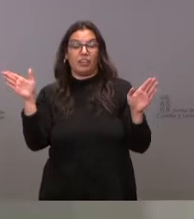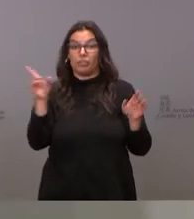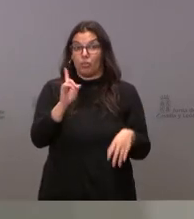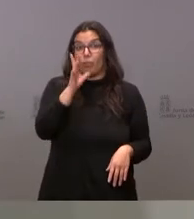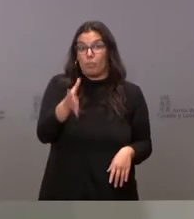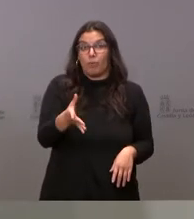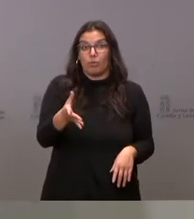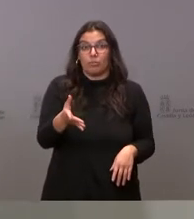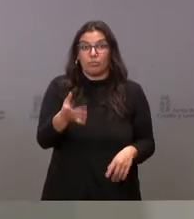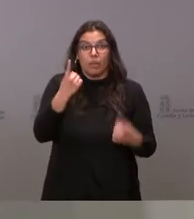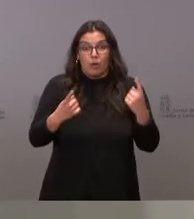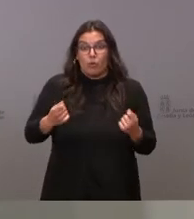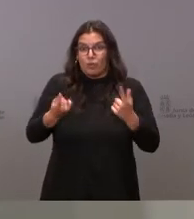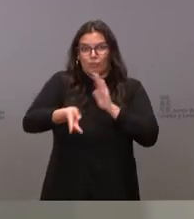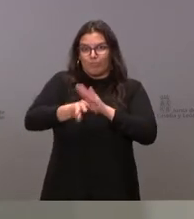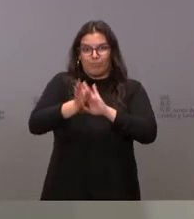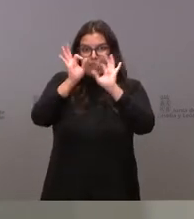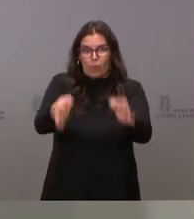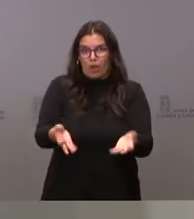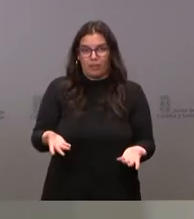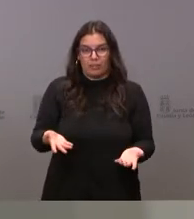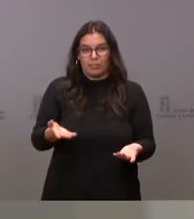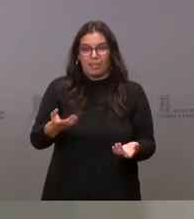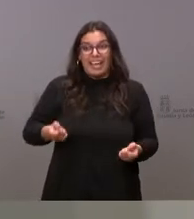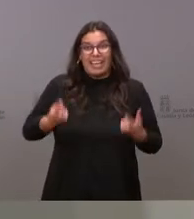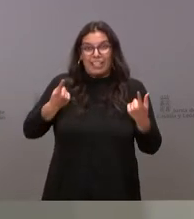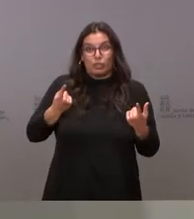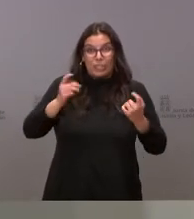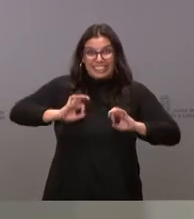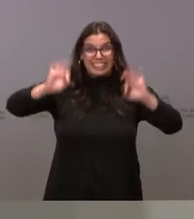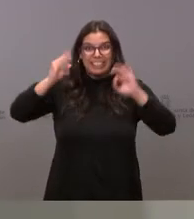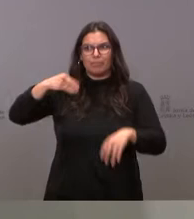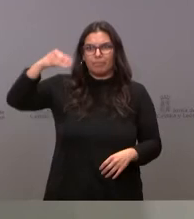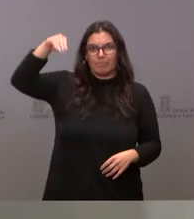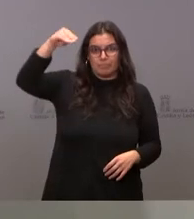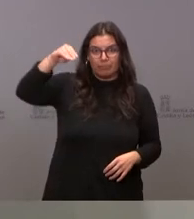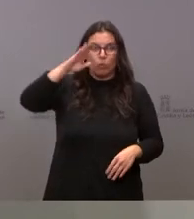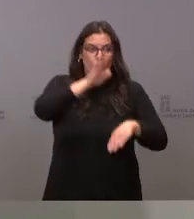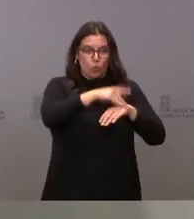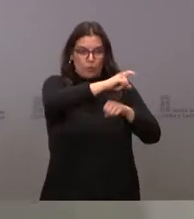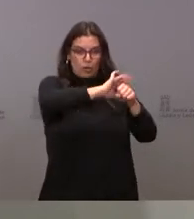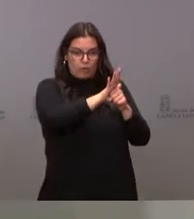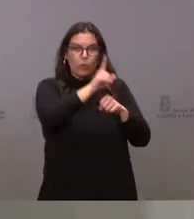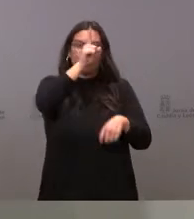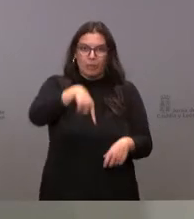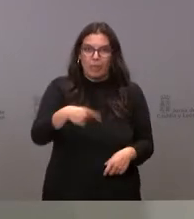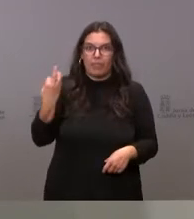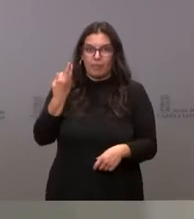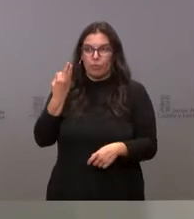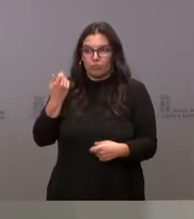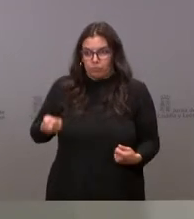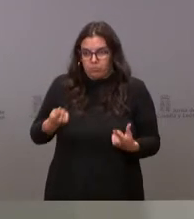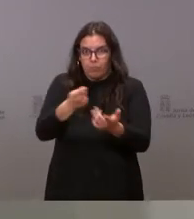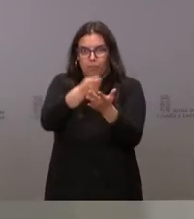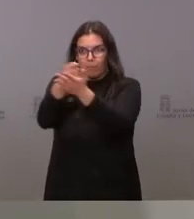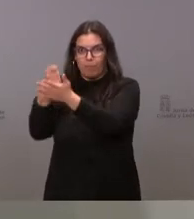que persisten y hay gastos extraordinarios importantes derivados de la pandemia a los que también hay que